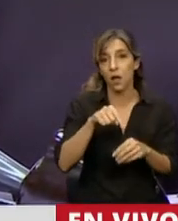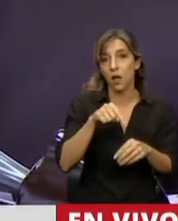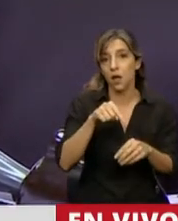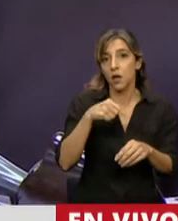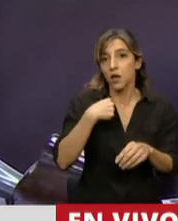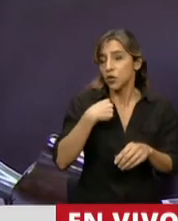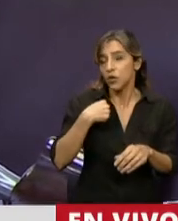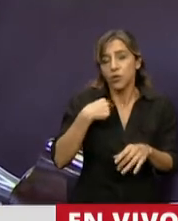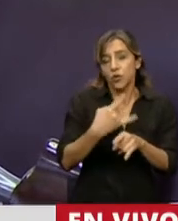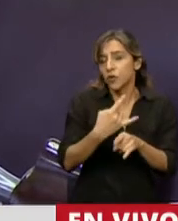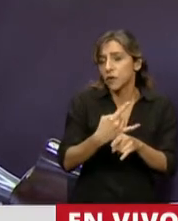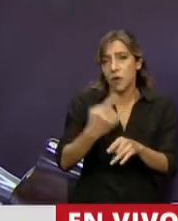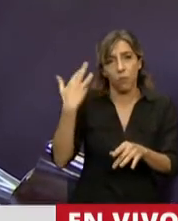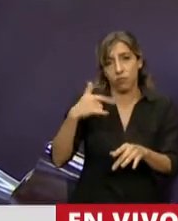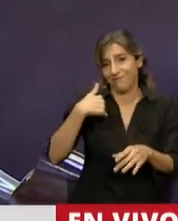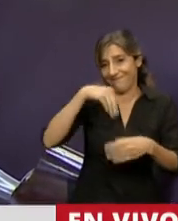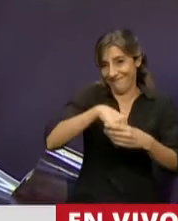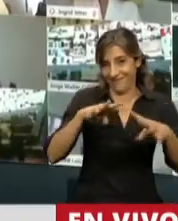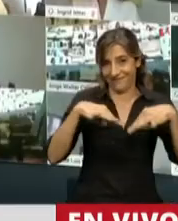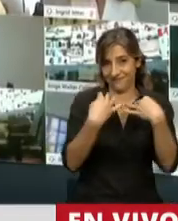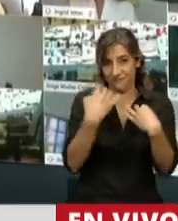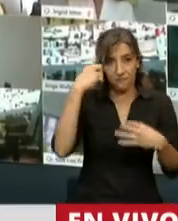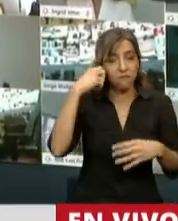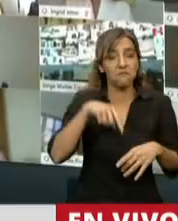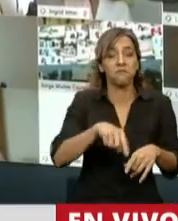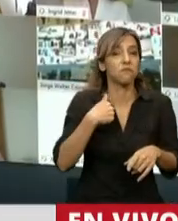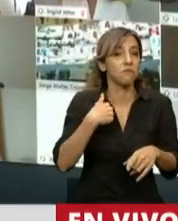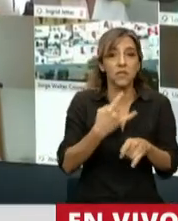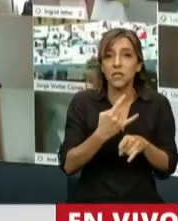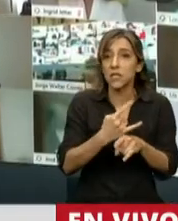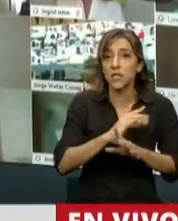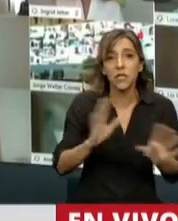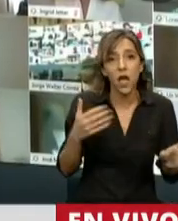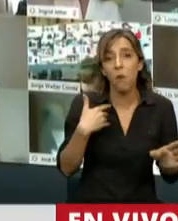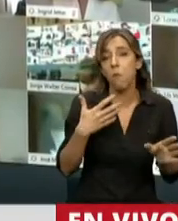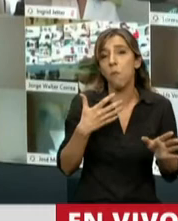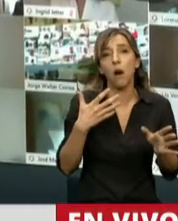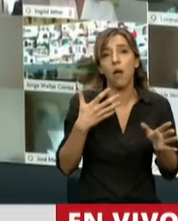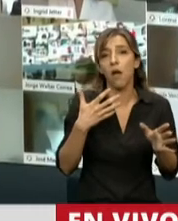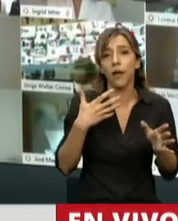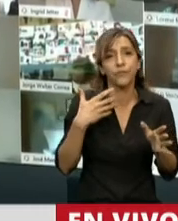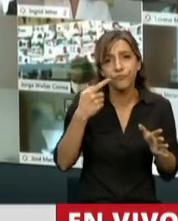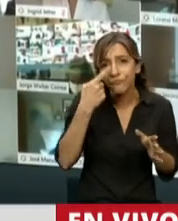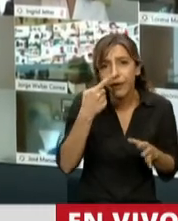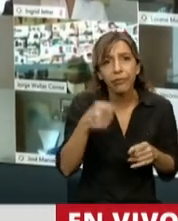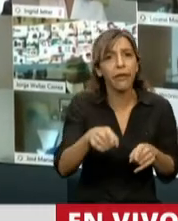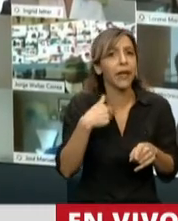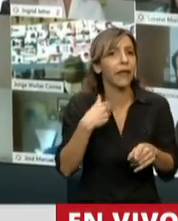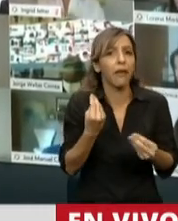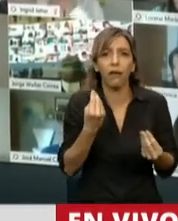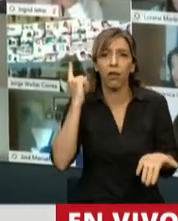nuestra Nación, es que esta vez no fue por un decreto de necesidad de urgencia. Y nosotros,